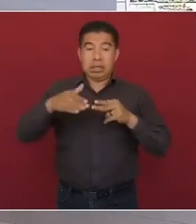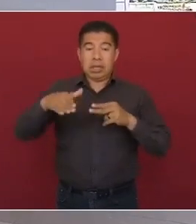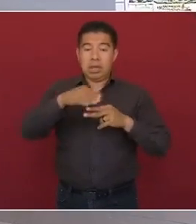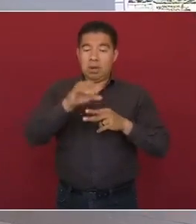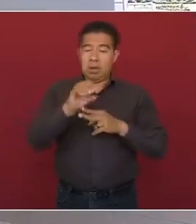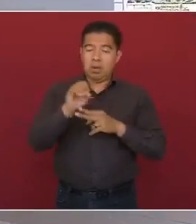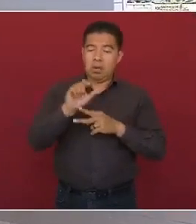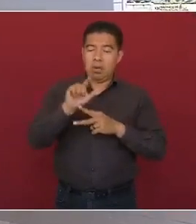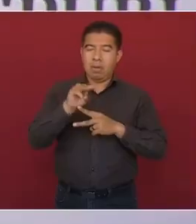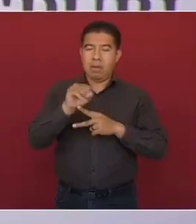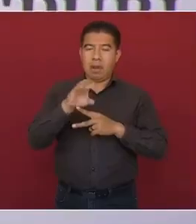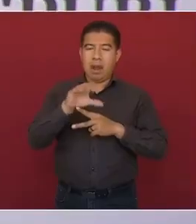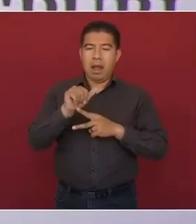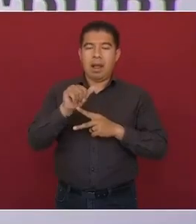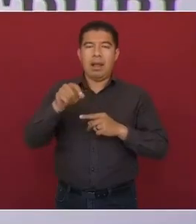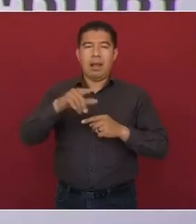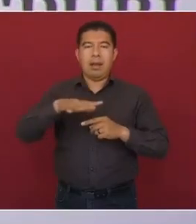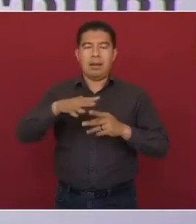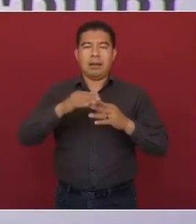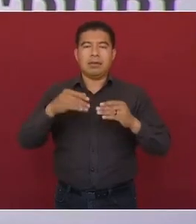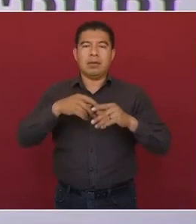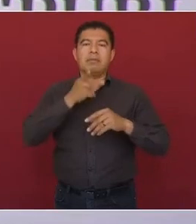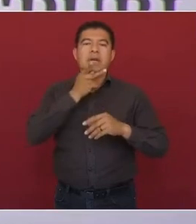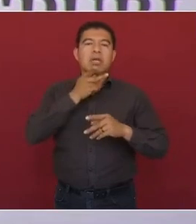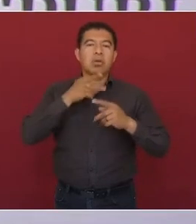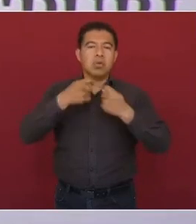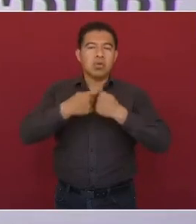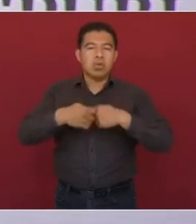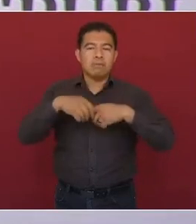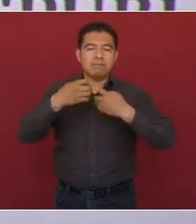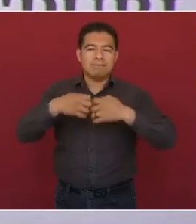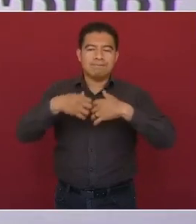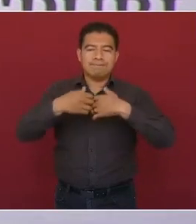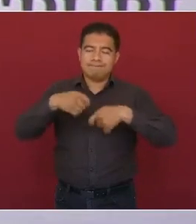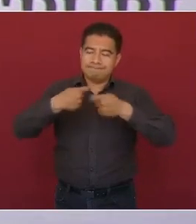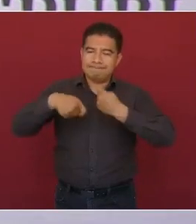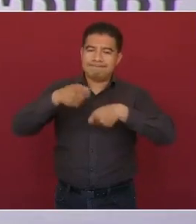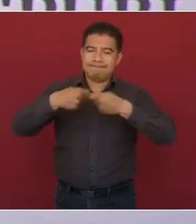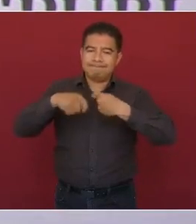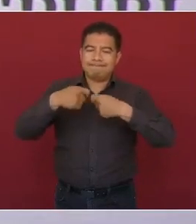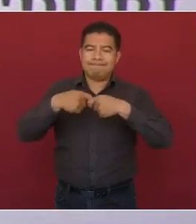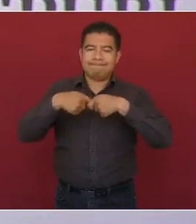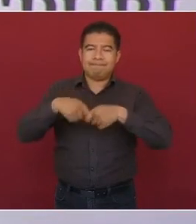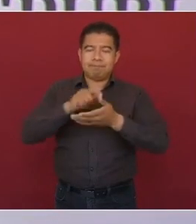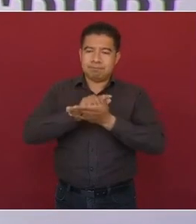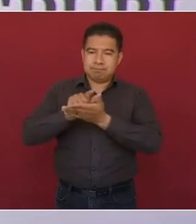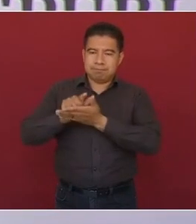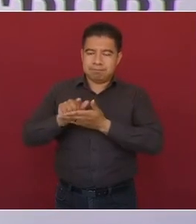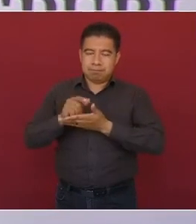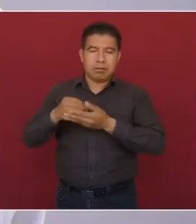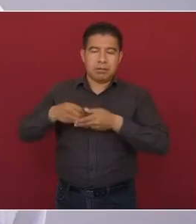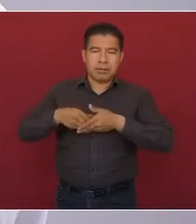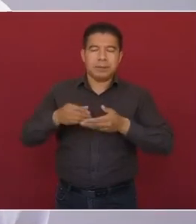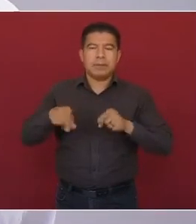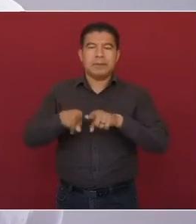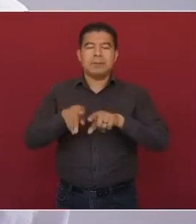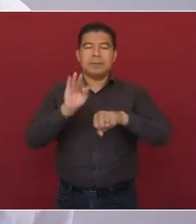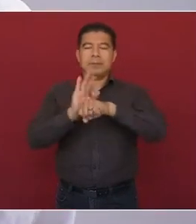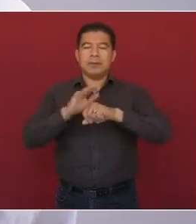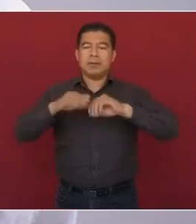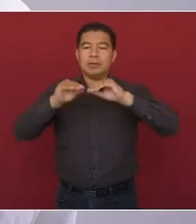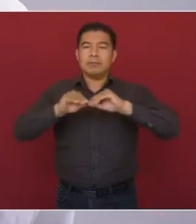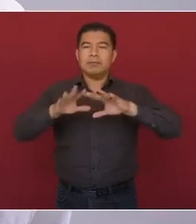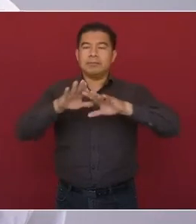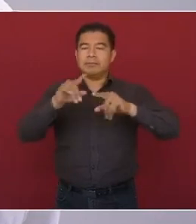constatando, estamos avanzando en la autosuficiencia nacional de la producción de combustibles. En 43